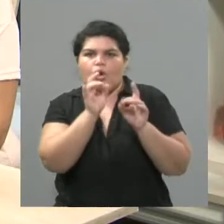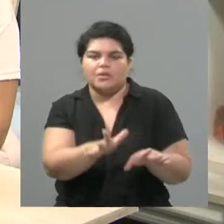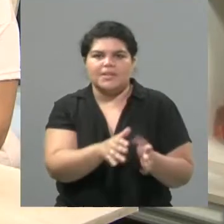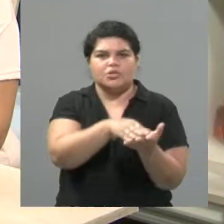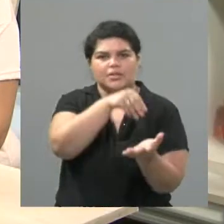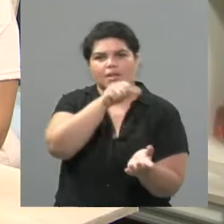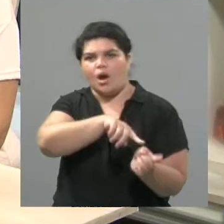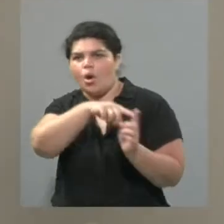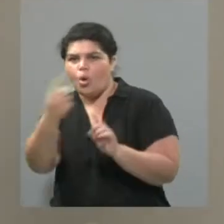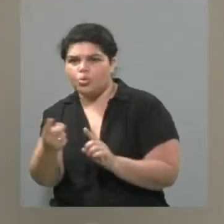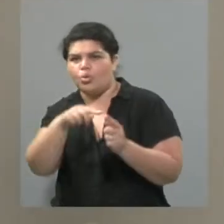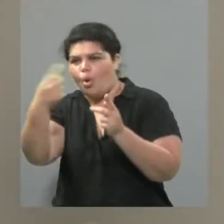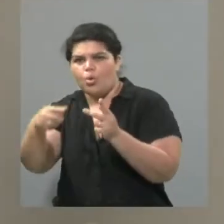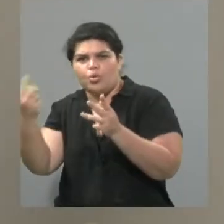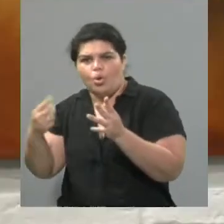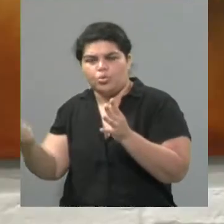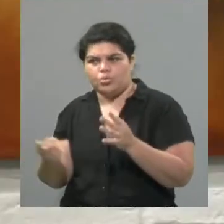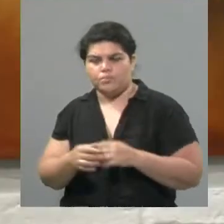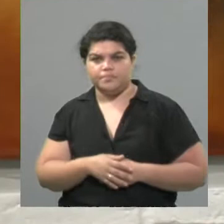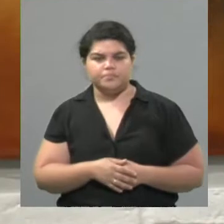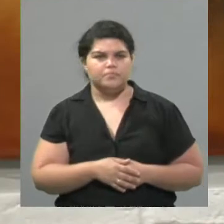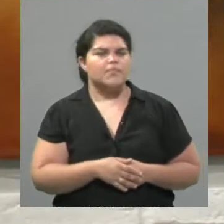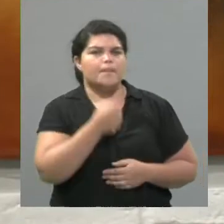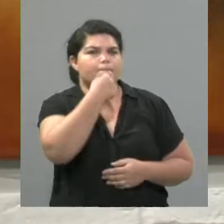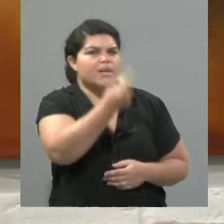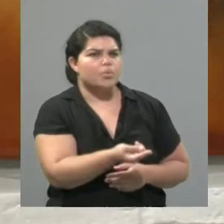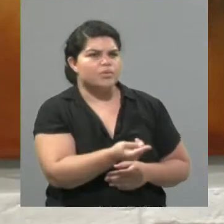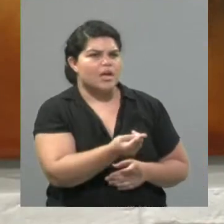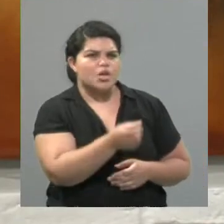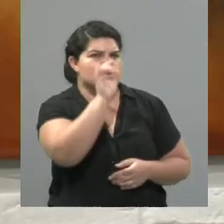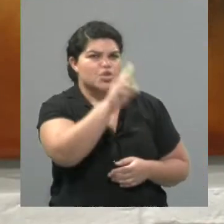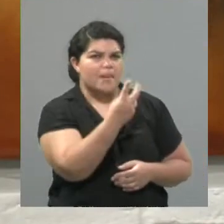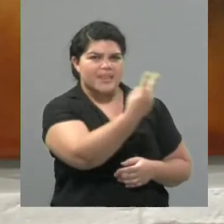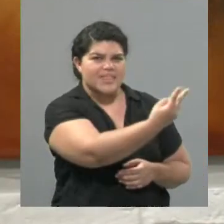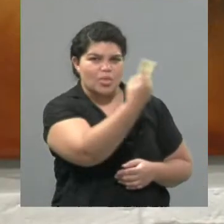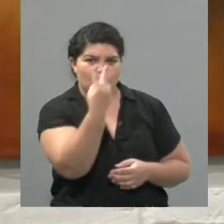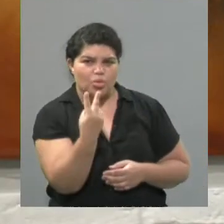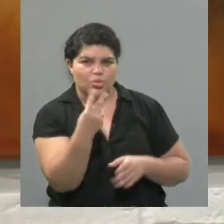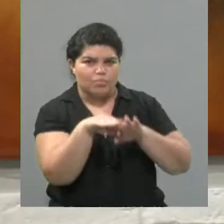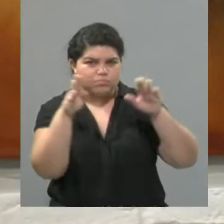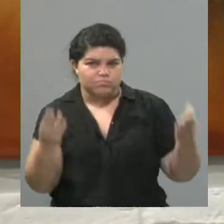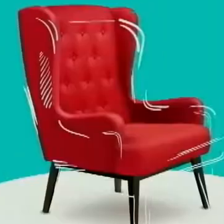escena nada más o hay más gente? No, no. Nosotros nos acompañan ocho bailarinas, todas mendocinas.